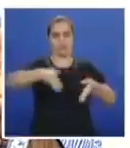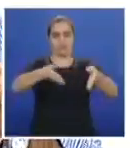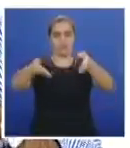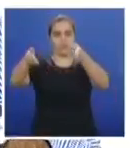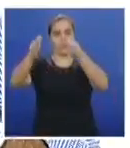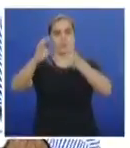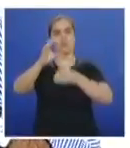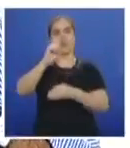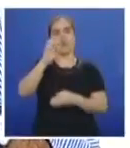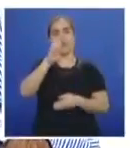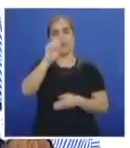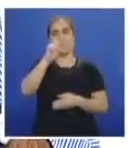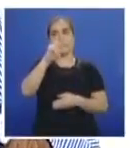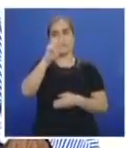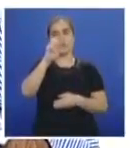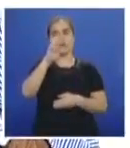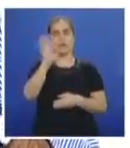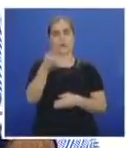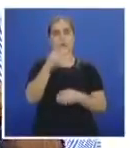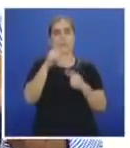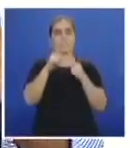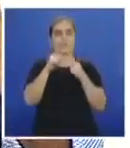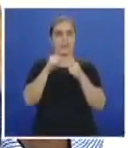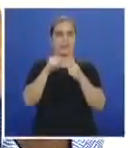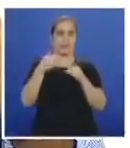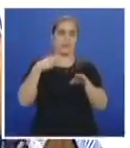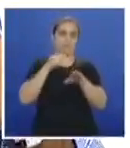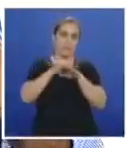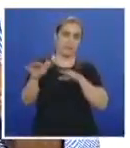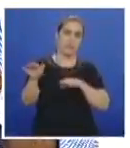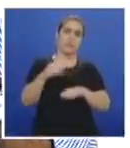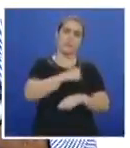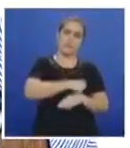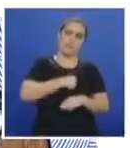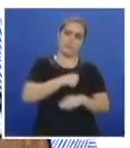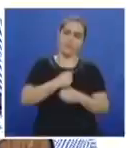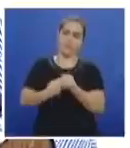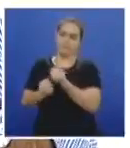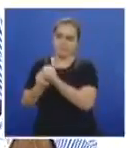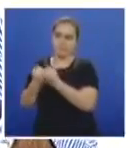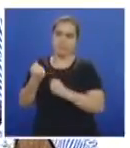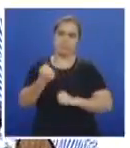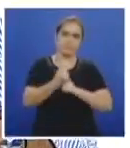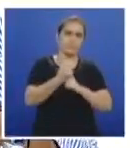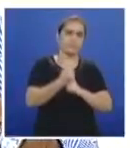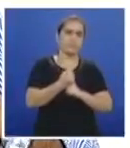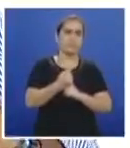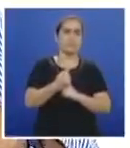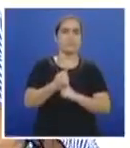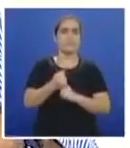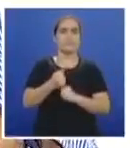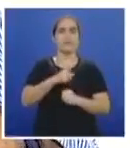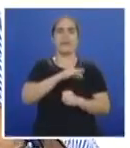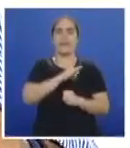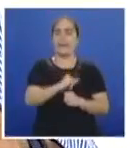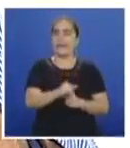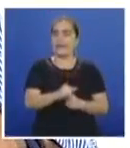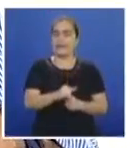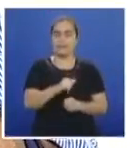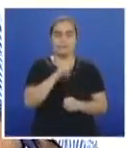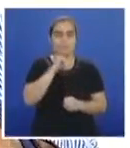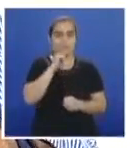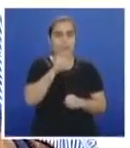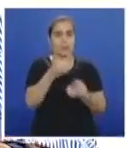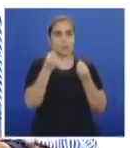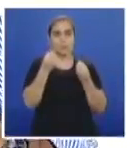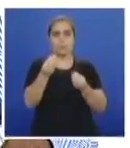cercanía. De tal manera que mi invitación es ayudémonos los unos a los otros. La ciudad está hiper poblada,